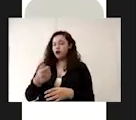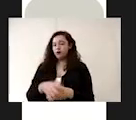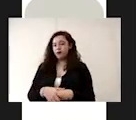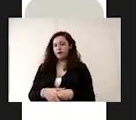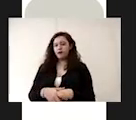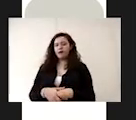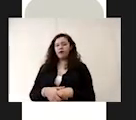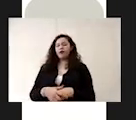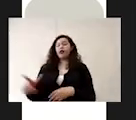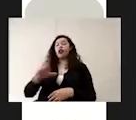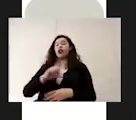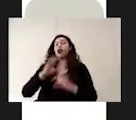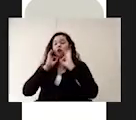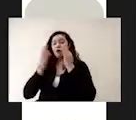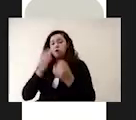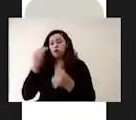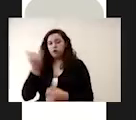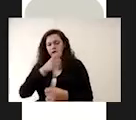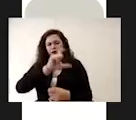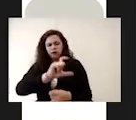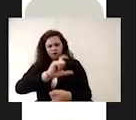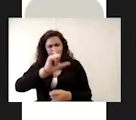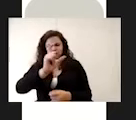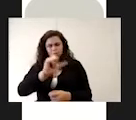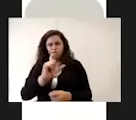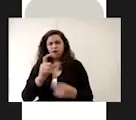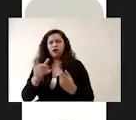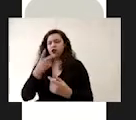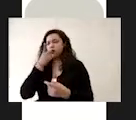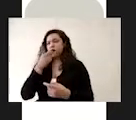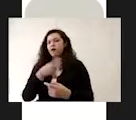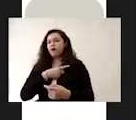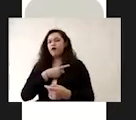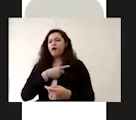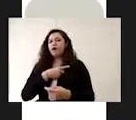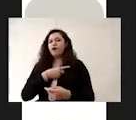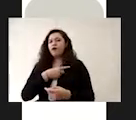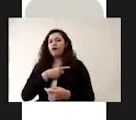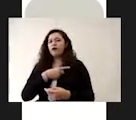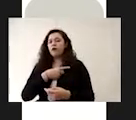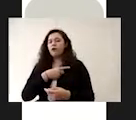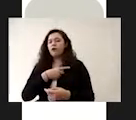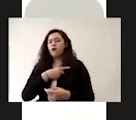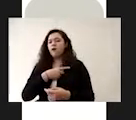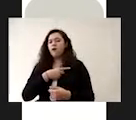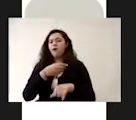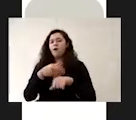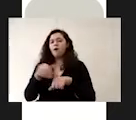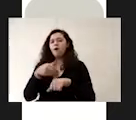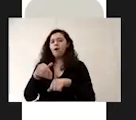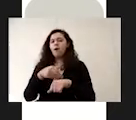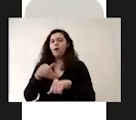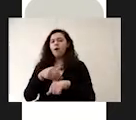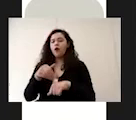Y de esa manera nos indica con un código de colores que son